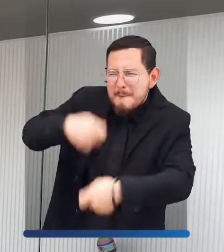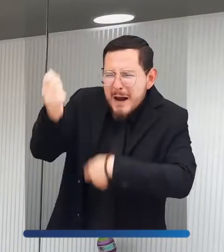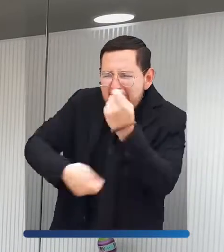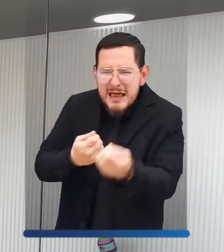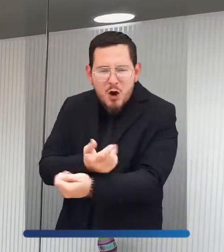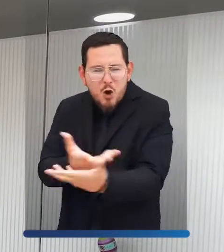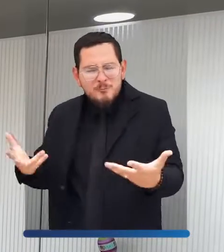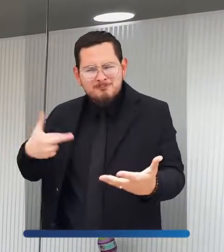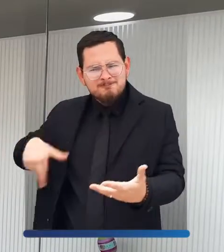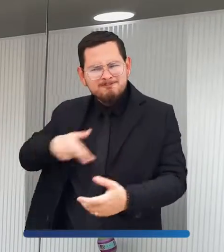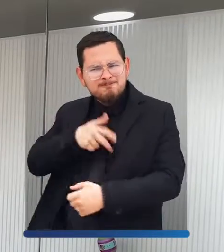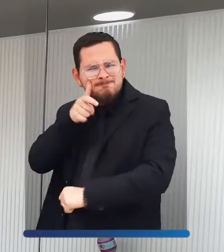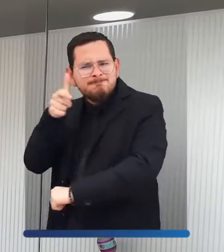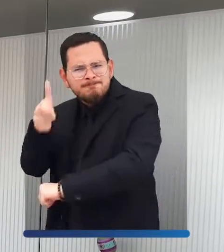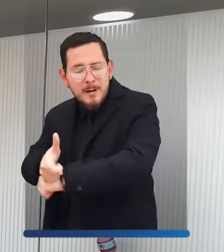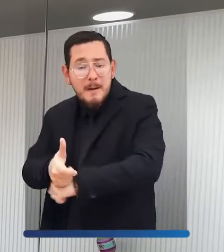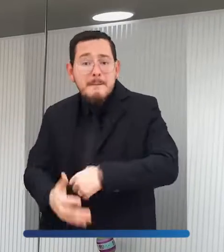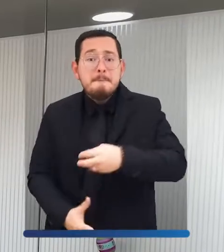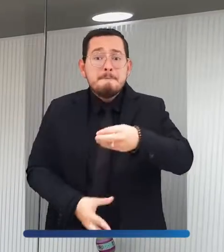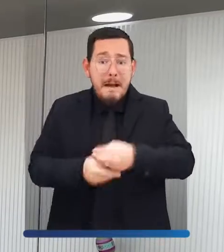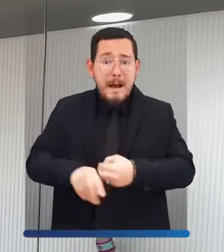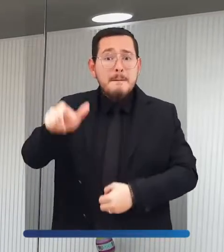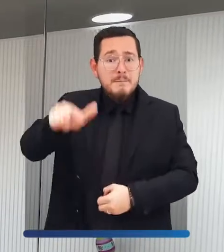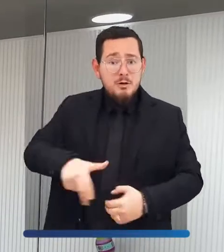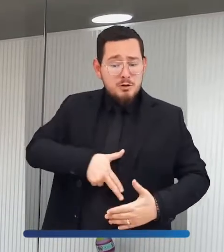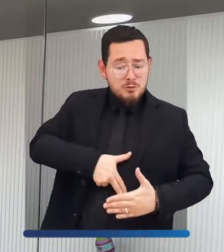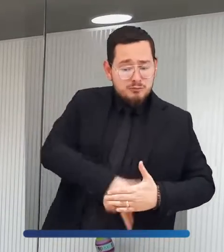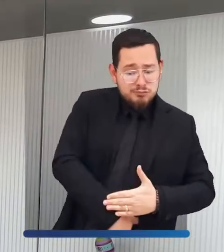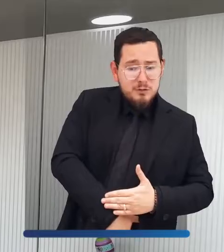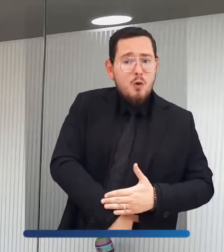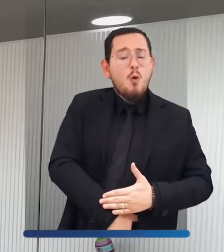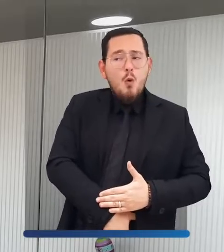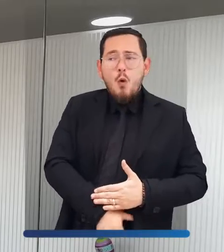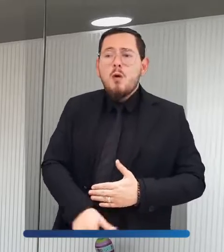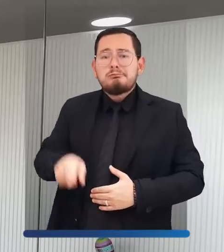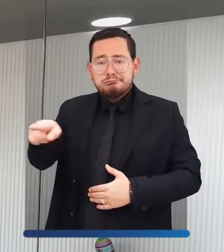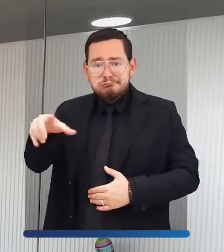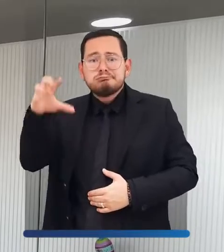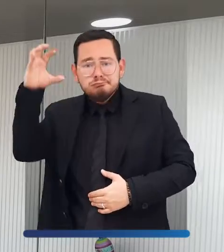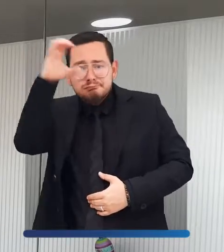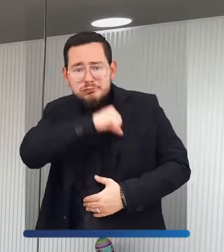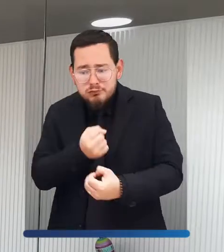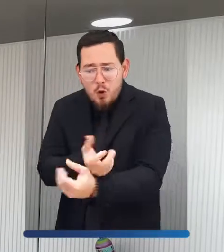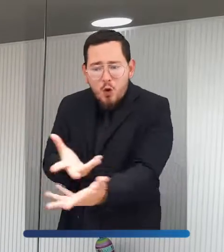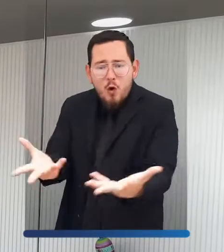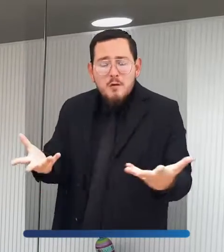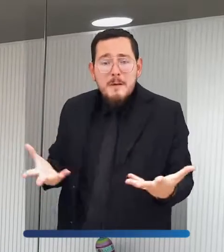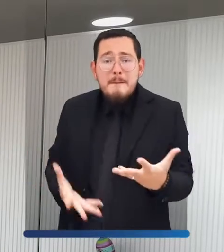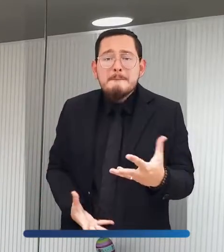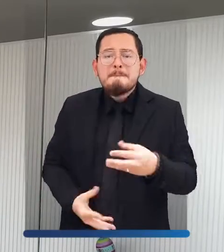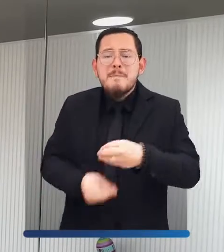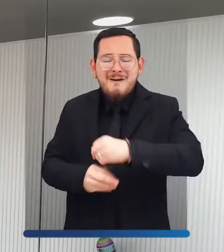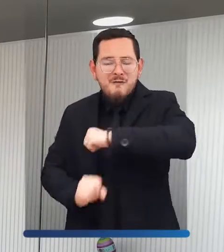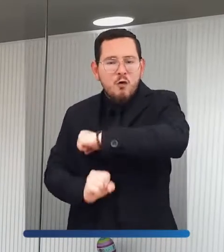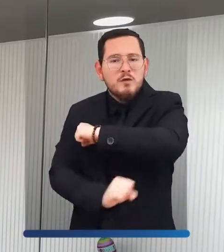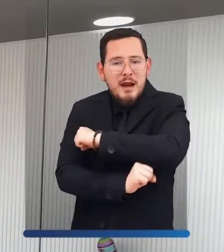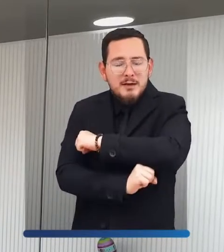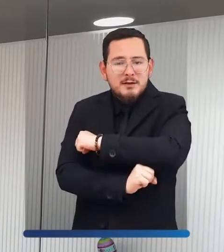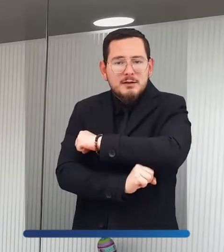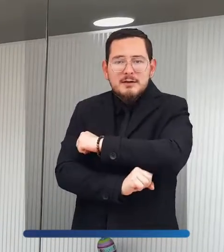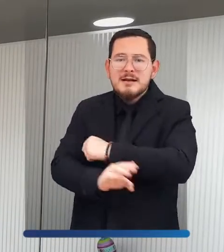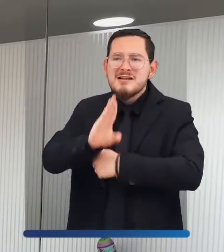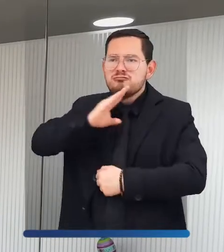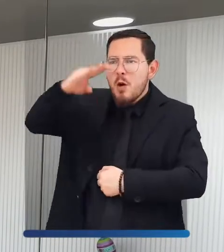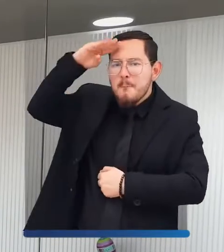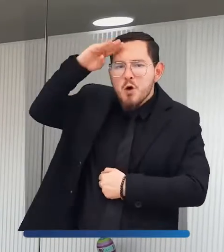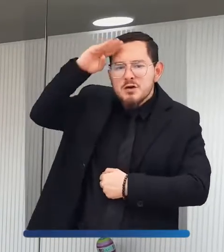porte de estupefacientes. Hemos incautado también armas de fuego a través de las requisas que se vienen realizando y se ha fortalecido el pie de fuerza al